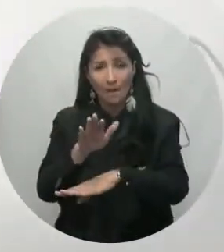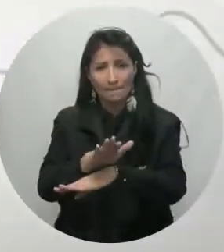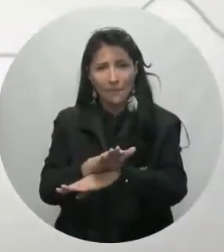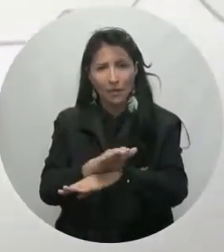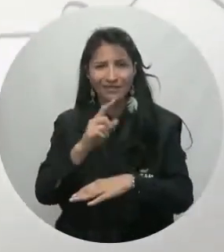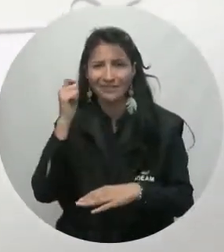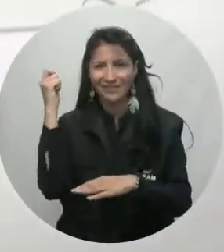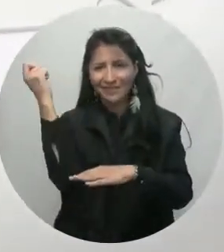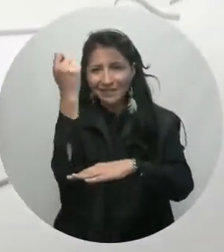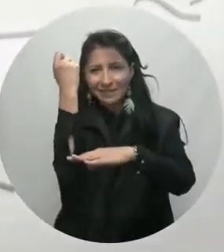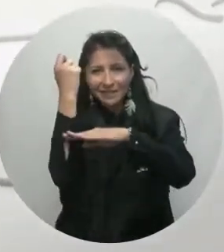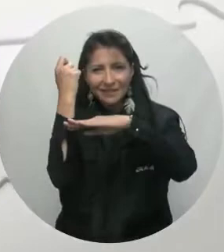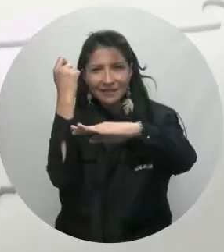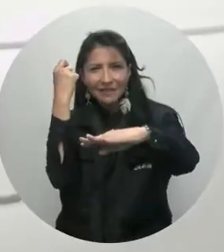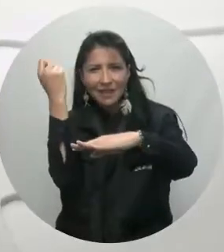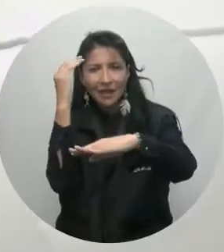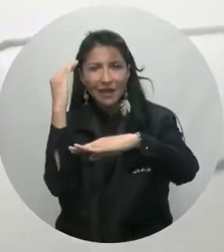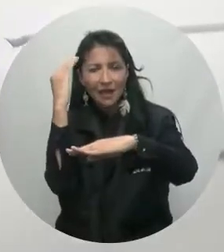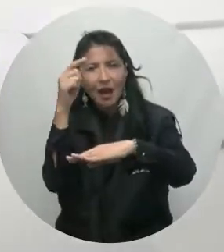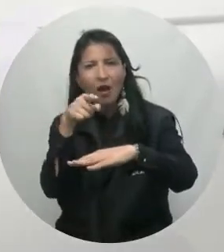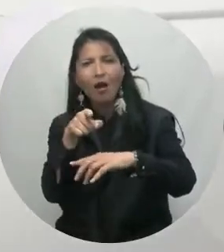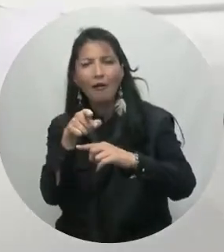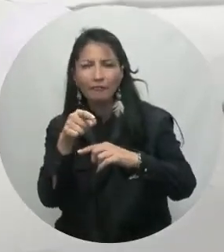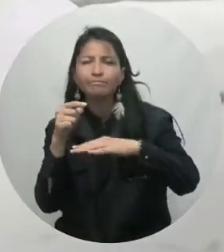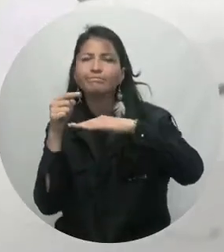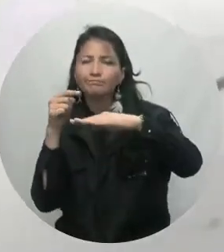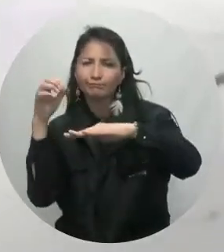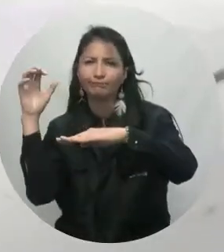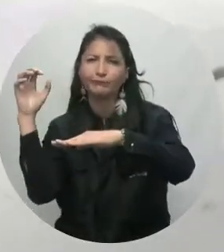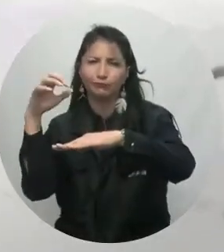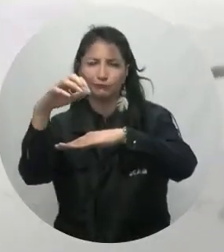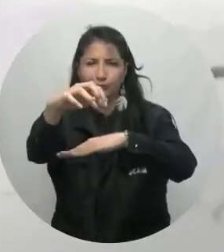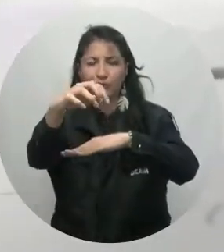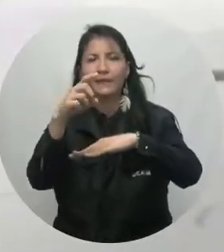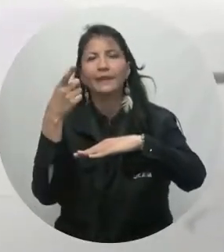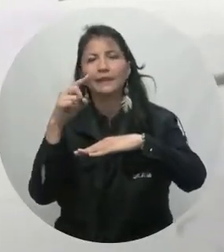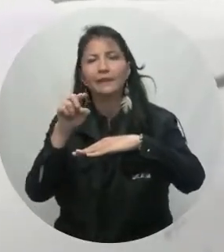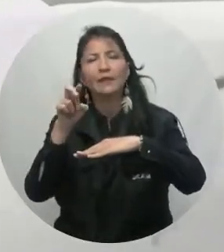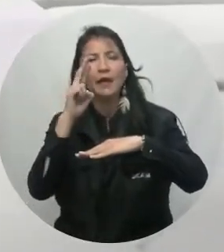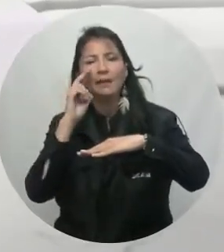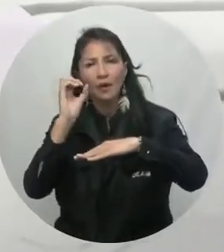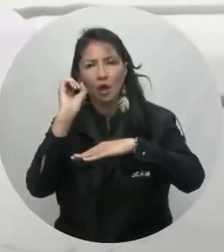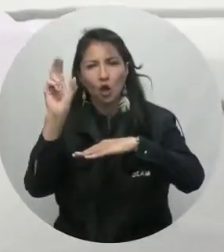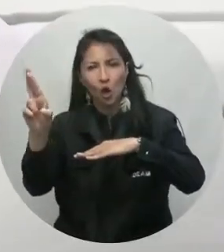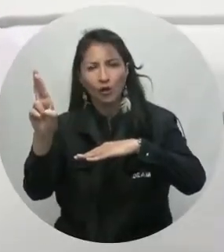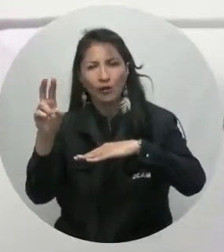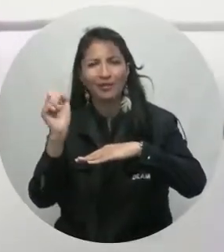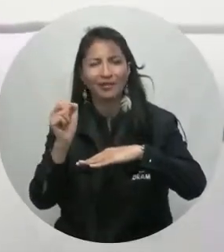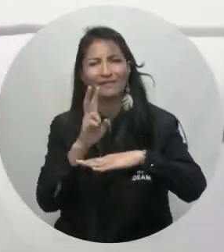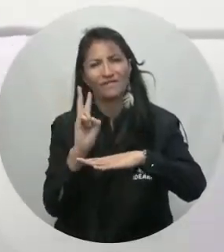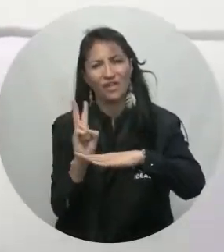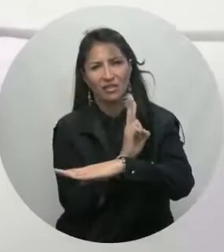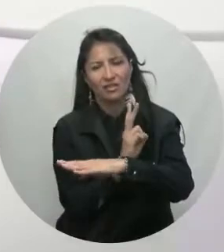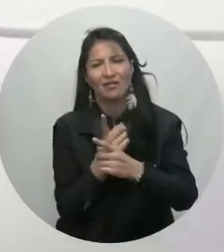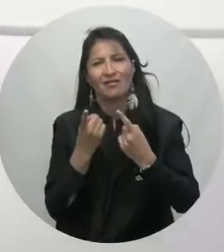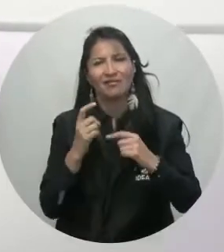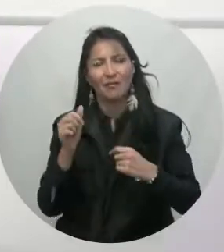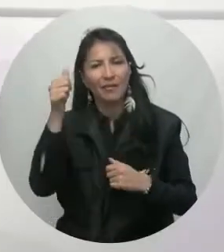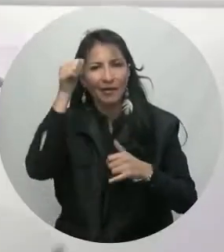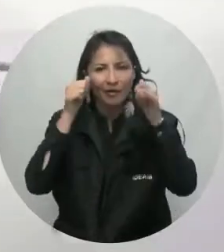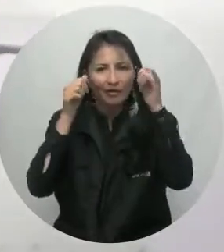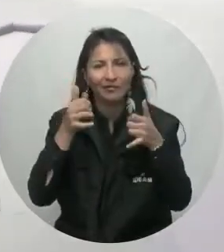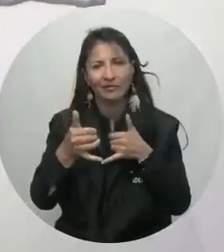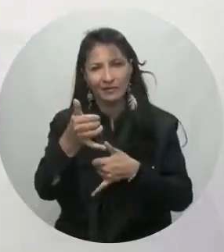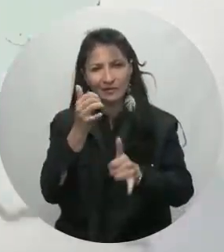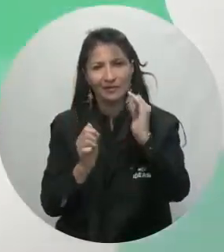Durante la tarde los llanos orientales tendrán precipitaciones que bañarán la llanura y se concentrarán en zonas del oriente del Bichada y en el occidente